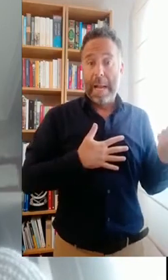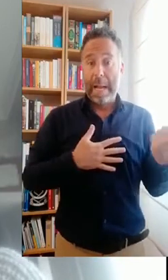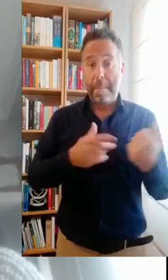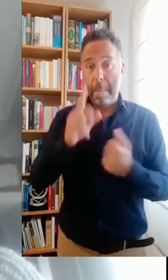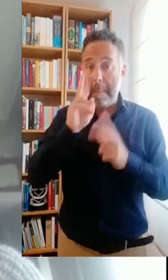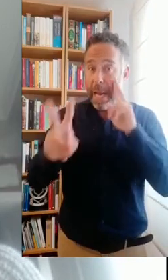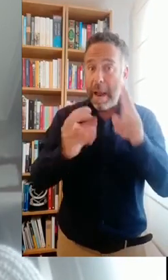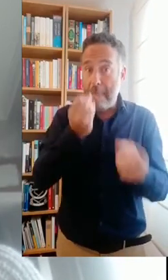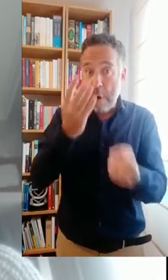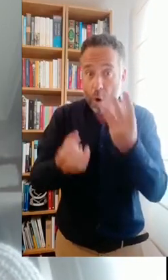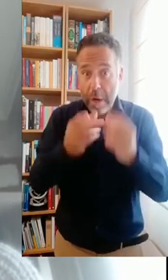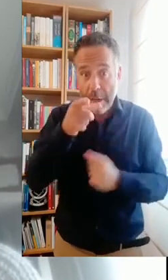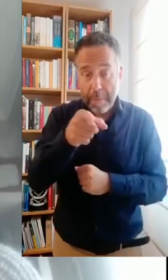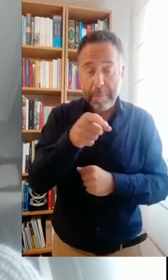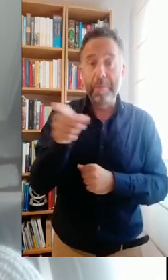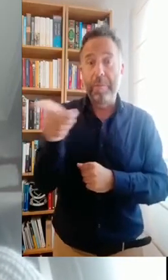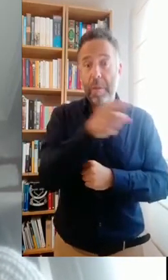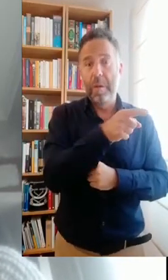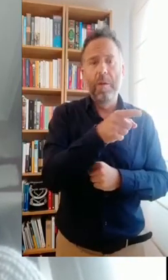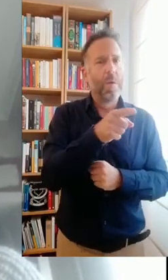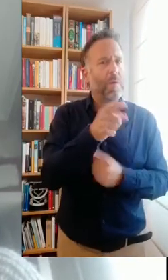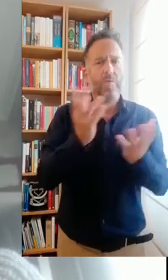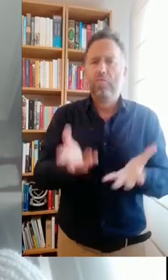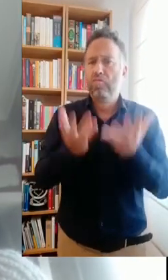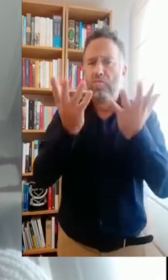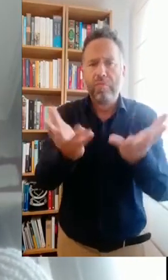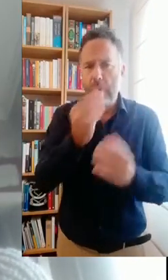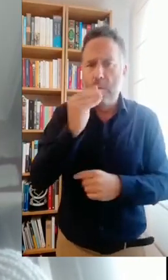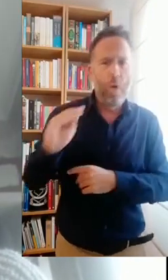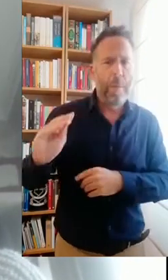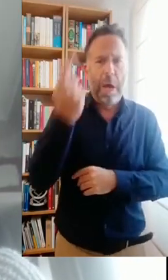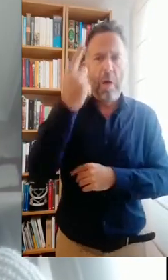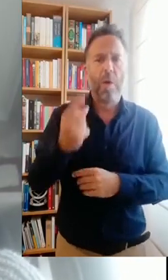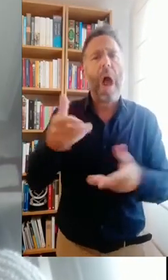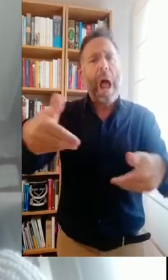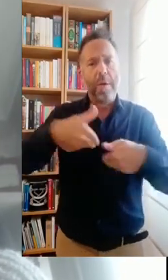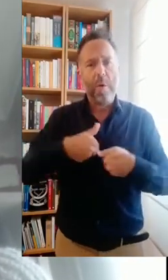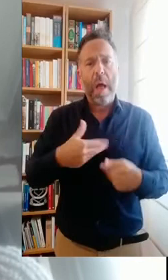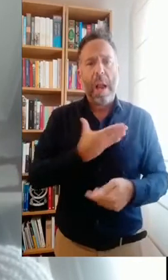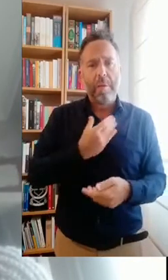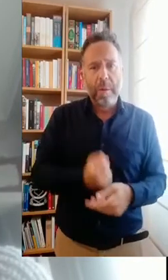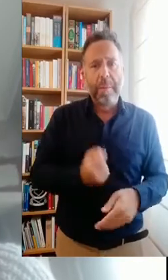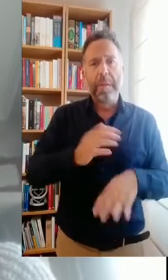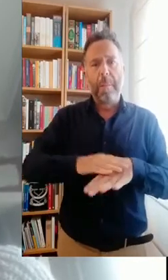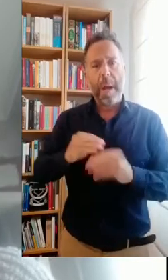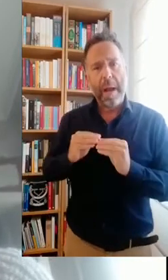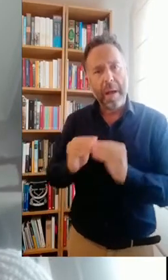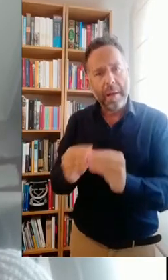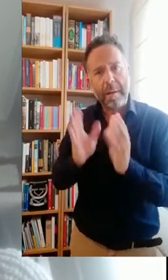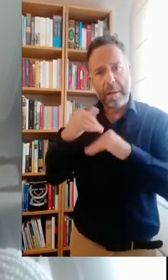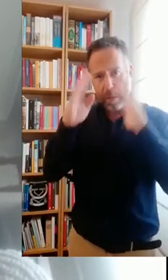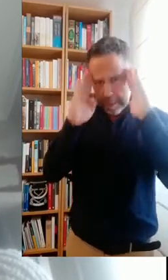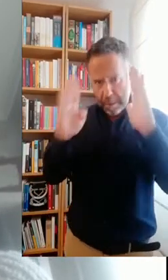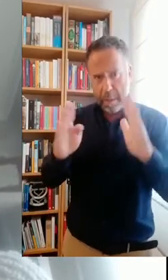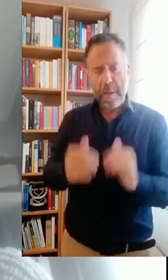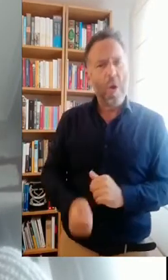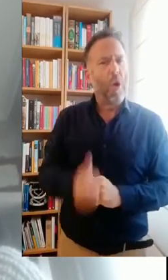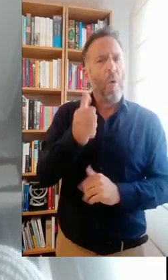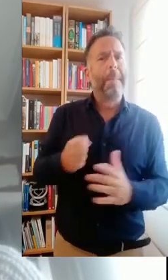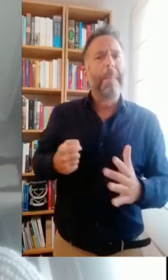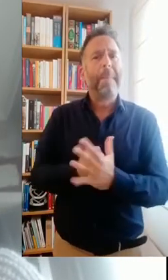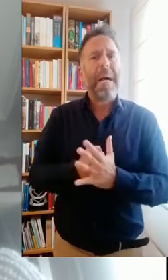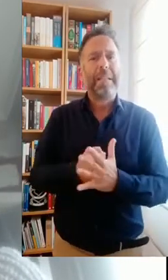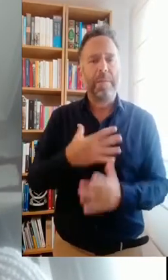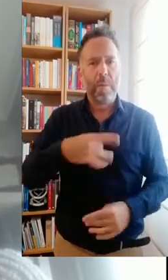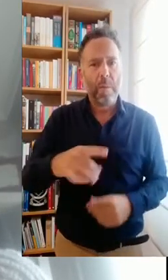que, como digo, están aportando lo mejor que tienen y ayudando a este ayuntamiento para atender lo